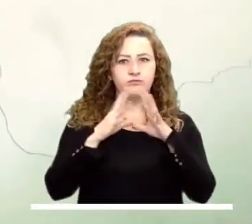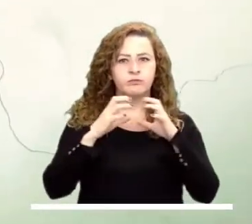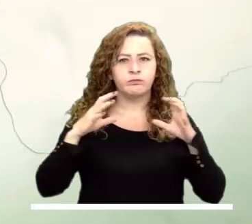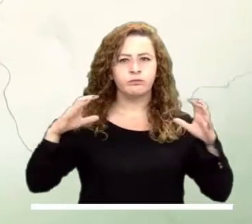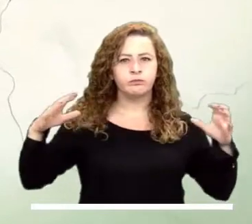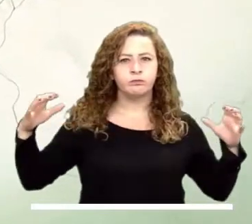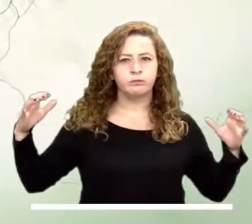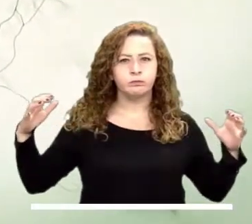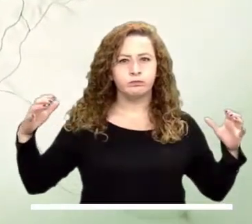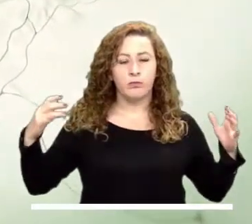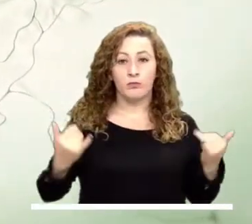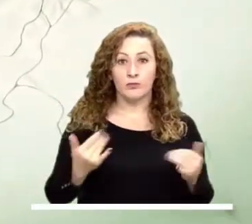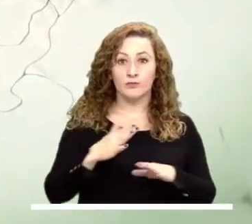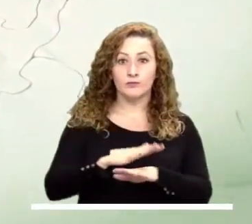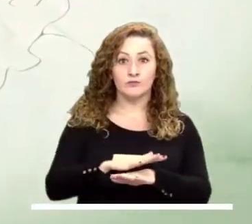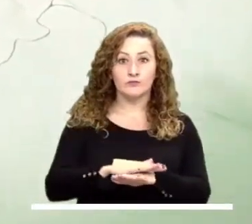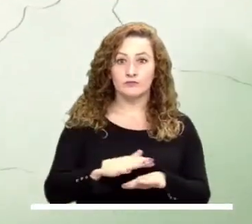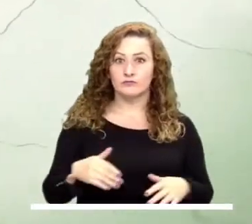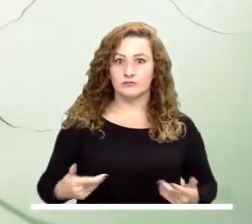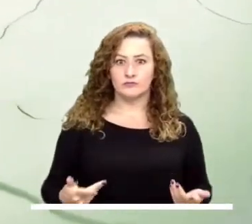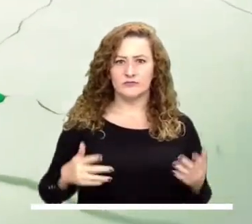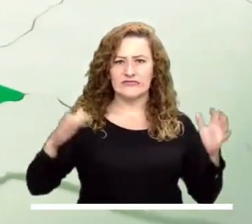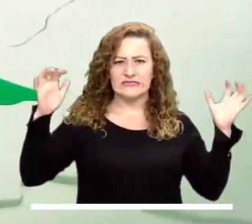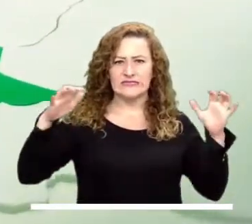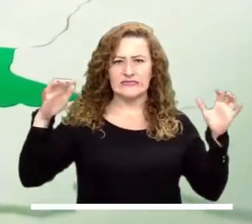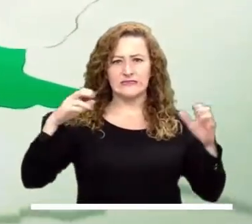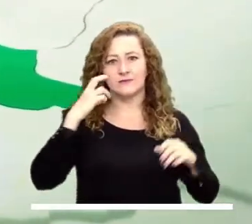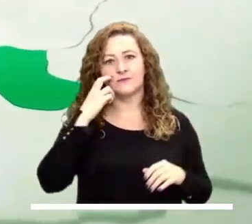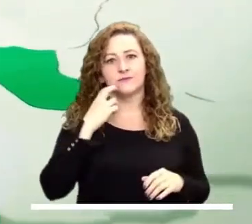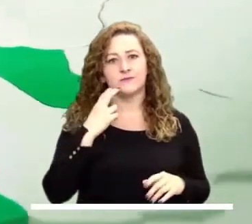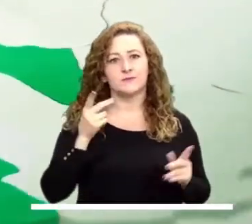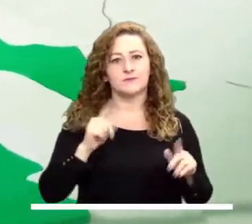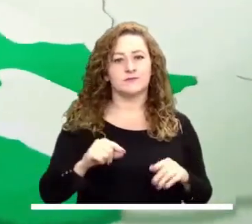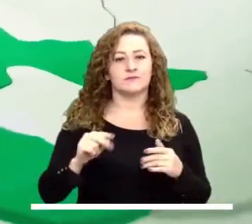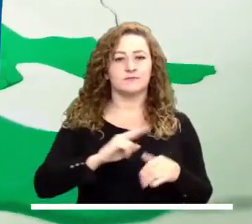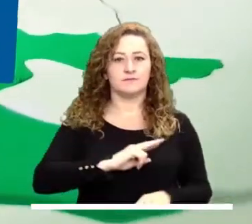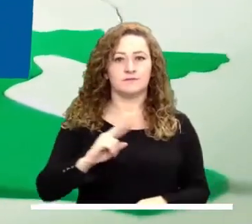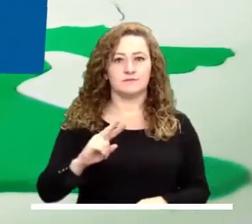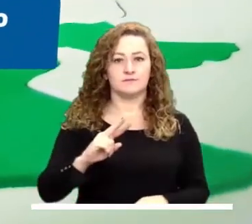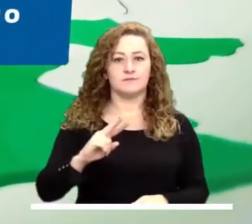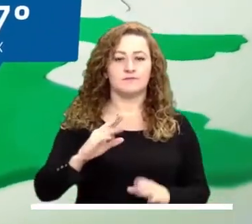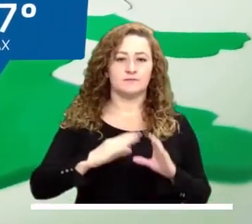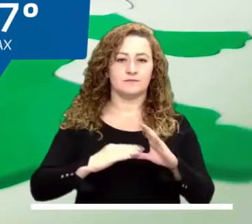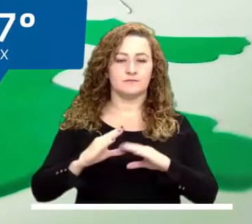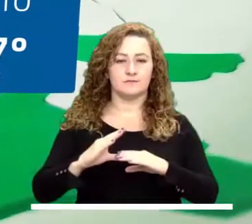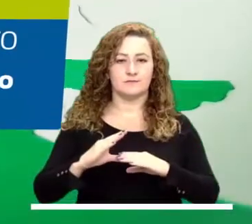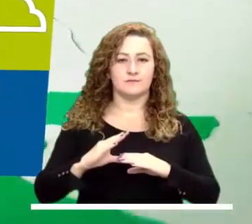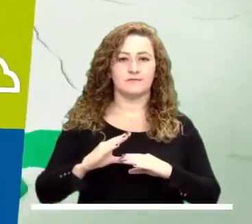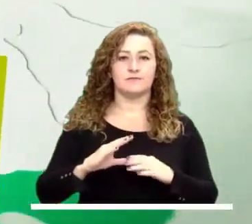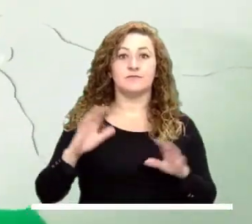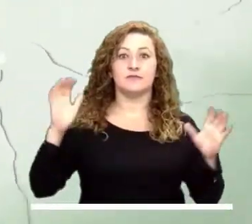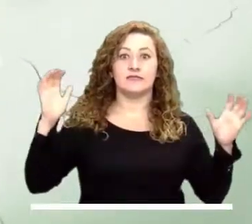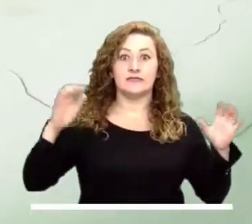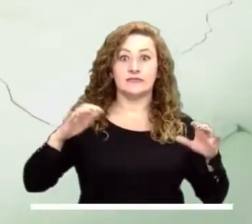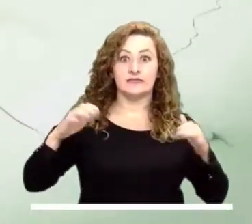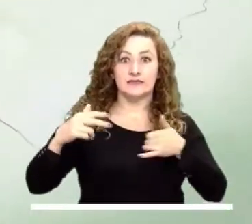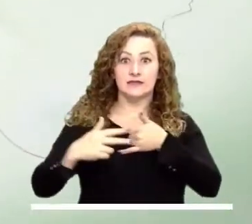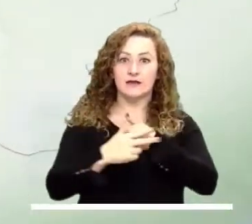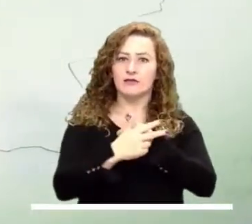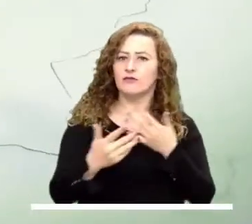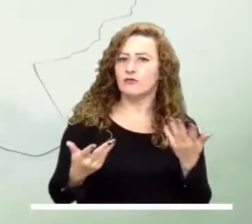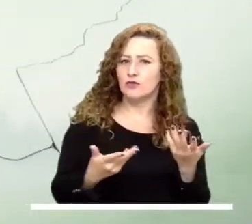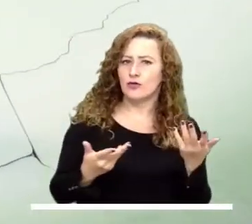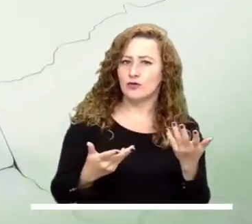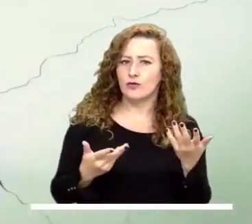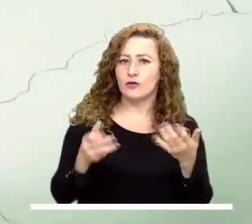Caribe. Sigamos con el Pacífico donde la densa nubosidad prevista para la tarde podría provocar lluvias en Chocó y en el litoral de Valle del